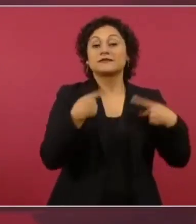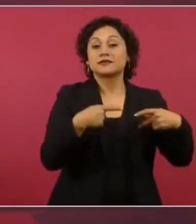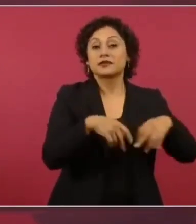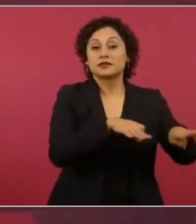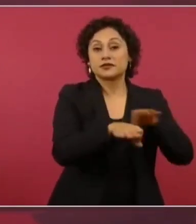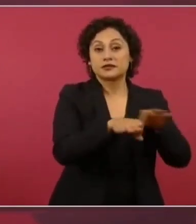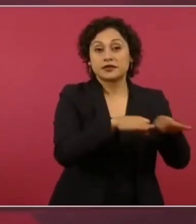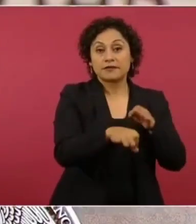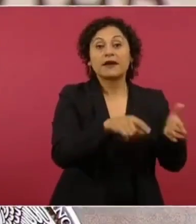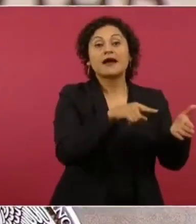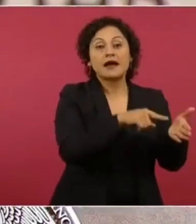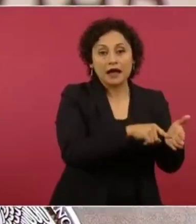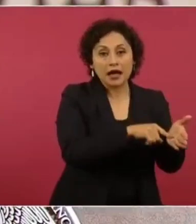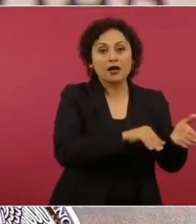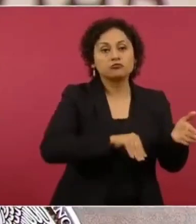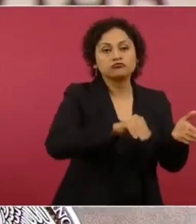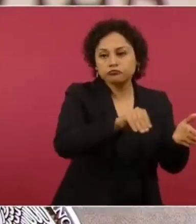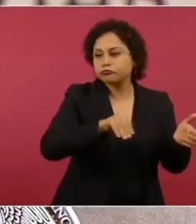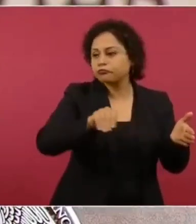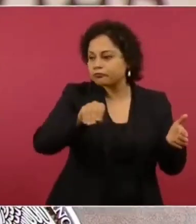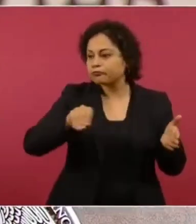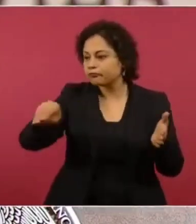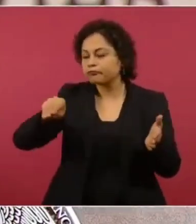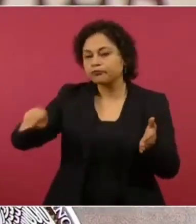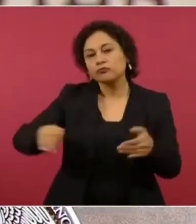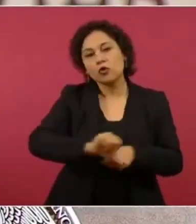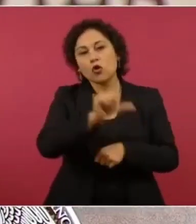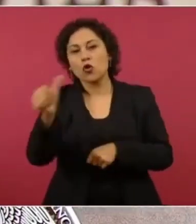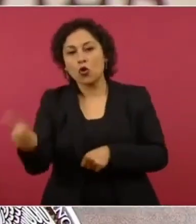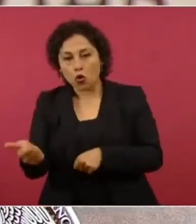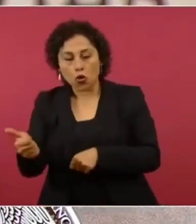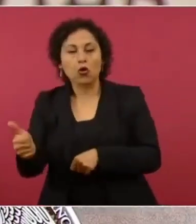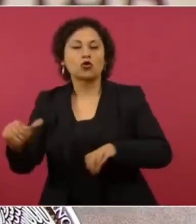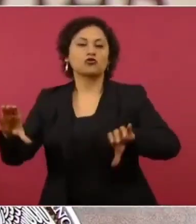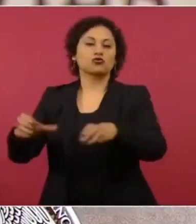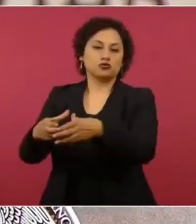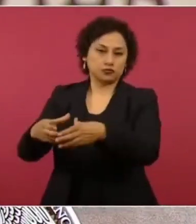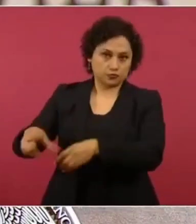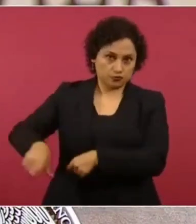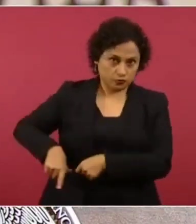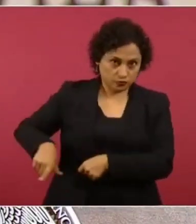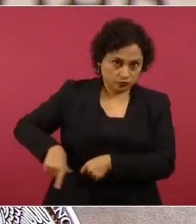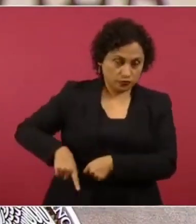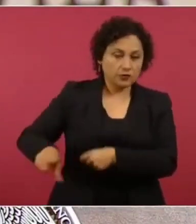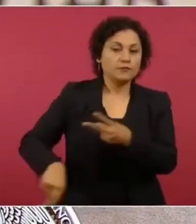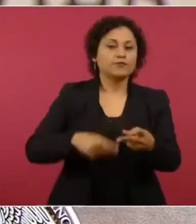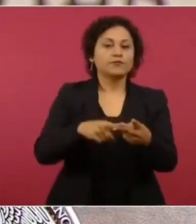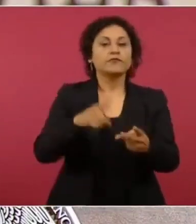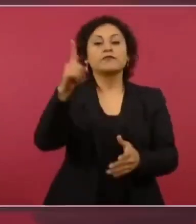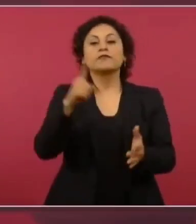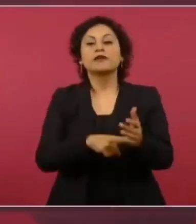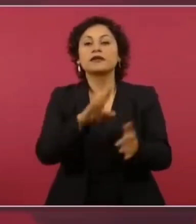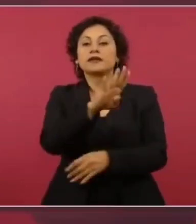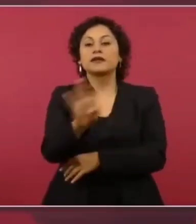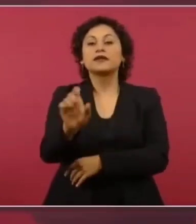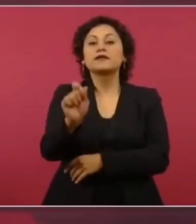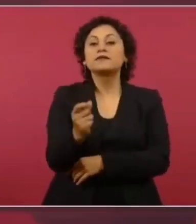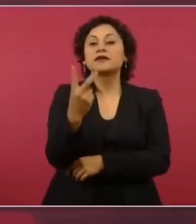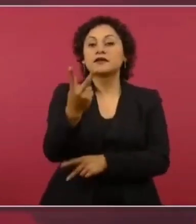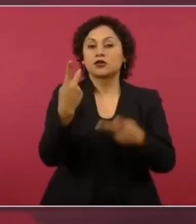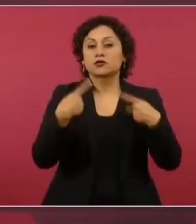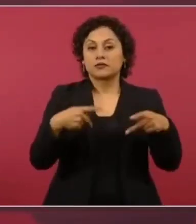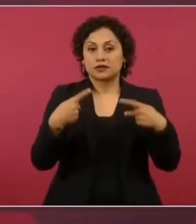de confianza a las dependencias públicas, así como a las otras mil quinientas veintidós que actualmente